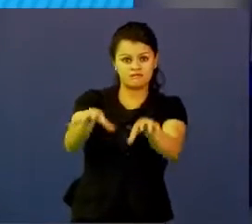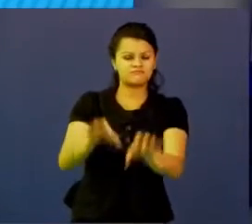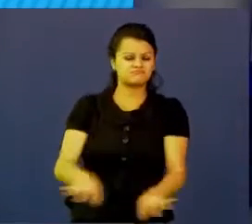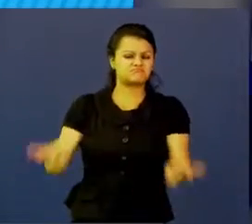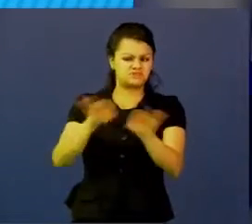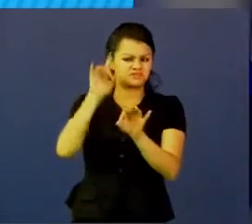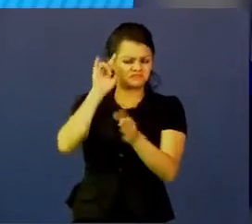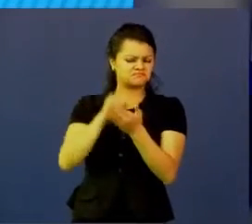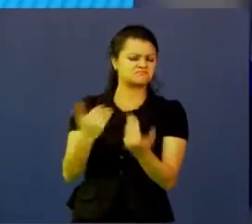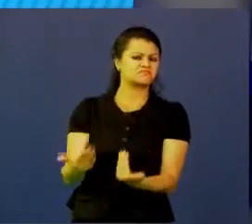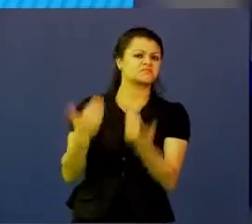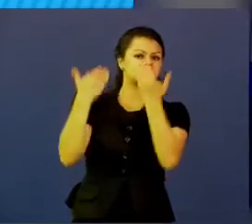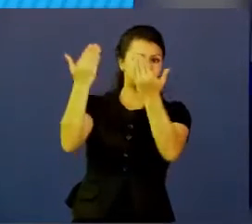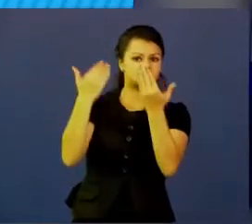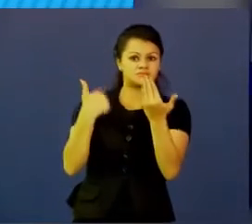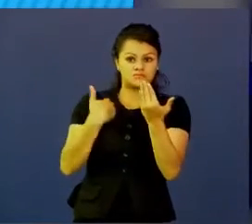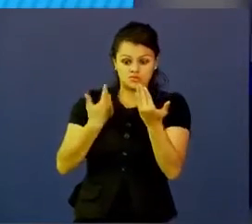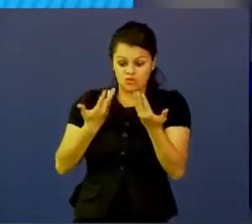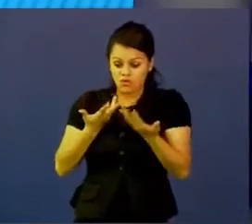comparto con otros.